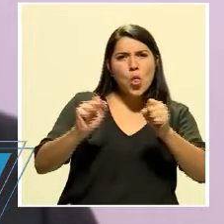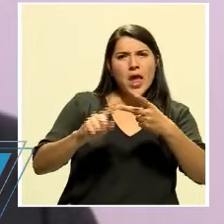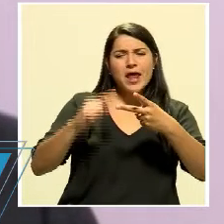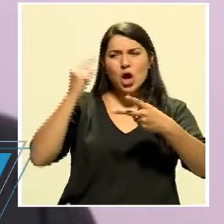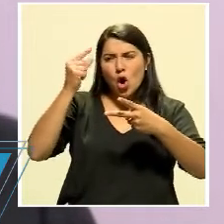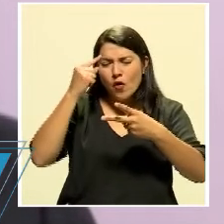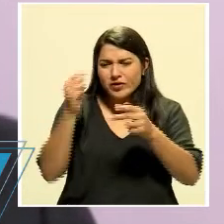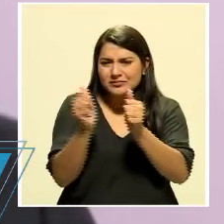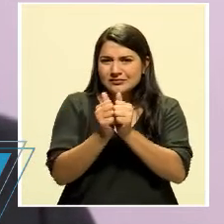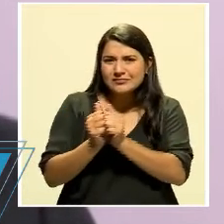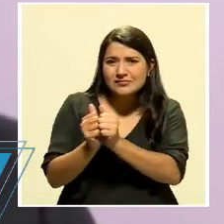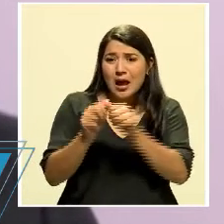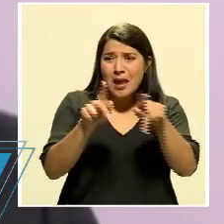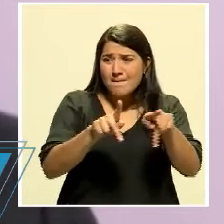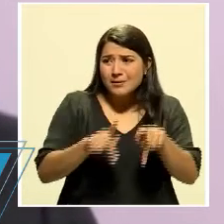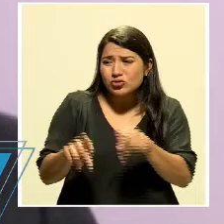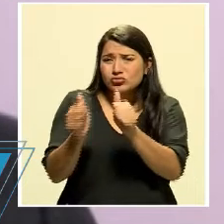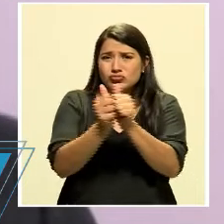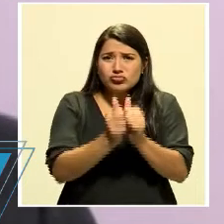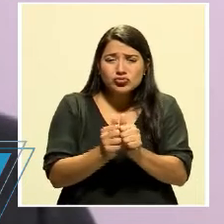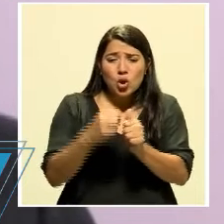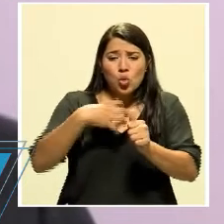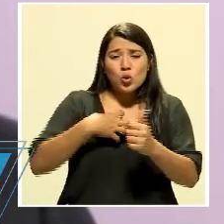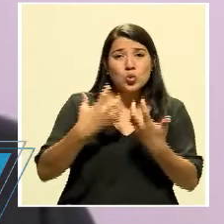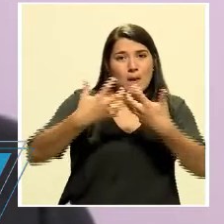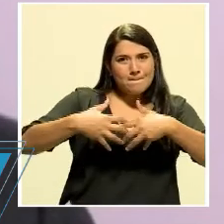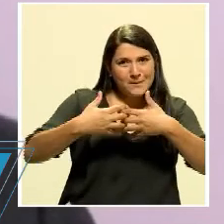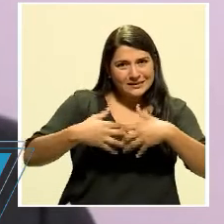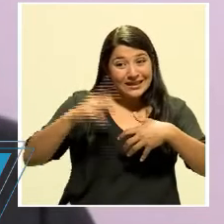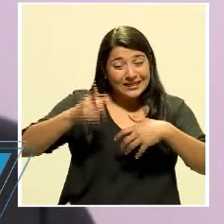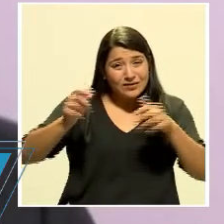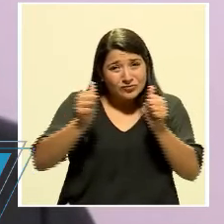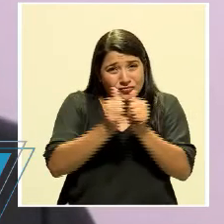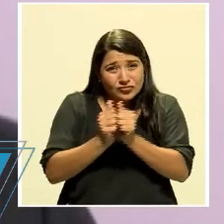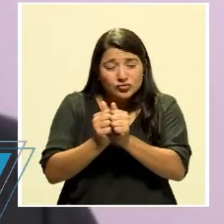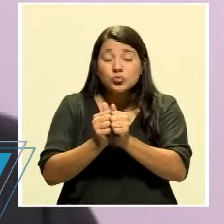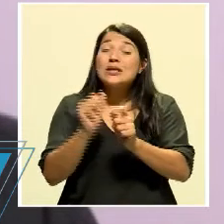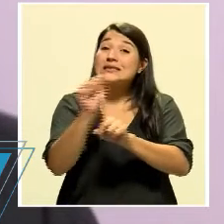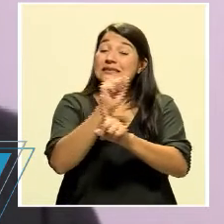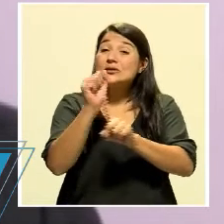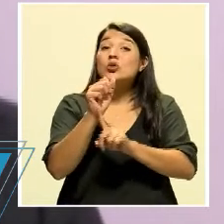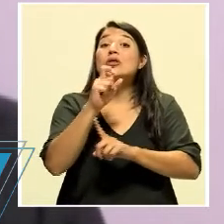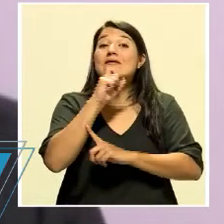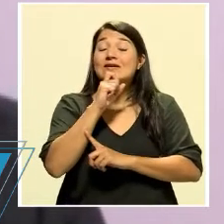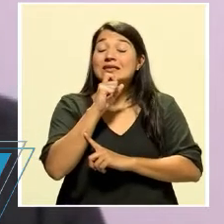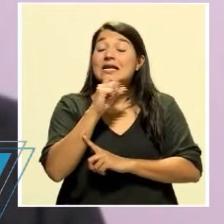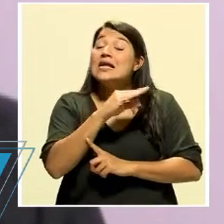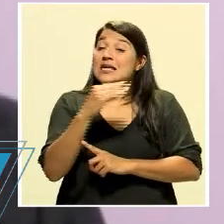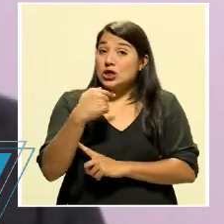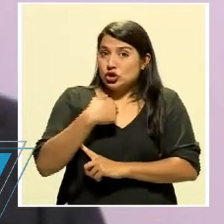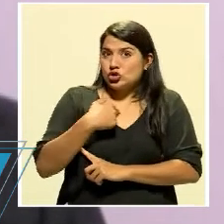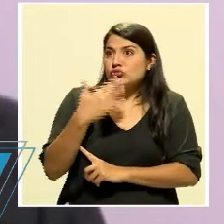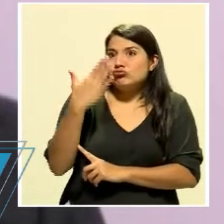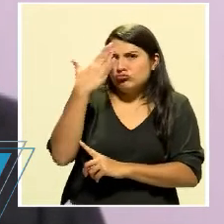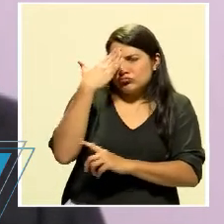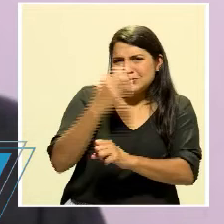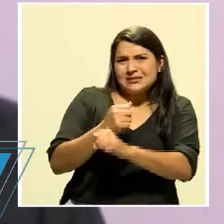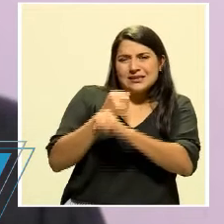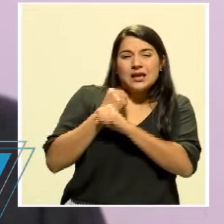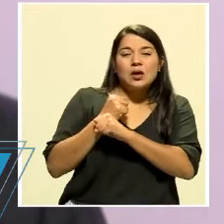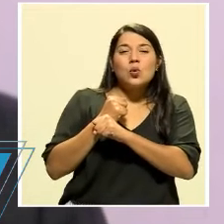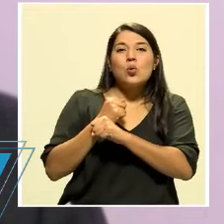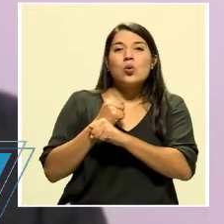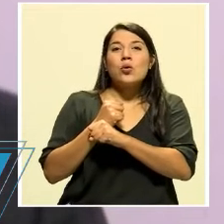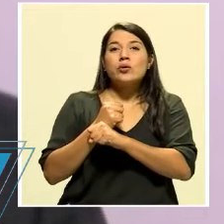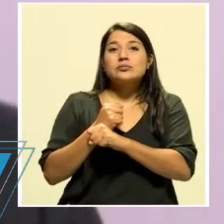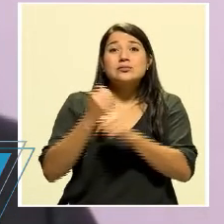los ciudadanos, entre los empresarios. O sea, es algo sumamente difícil y yo le aseguro que, como le digo, esto lo están viviendo